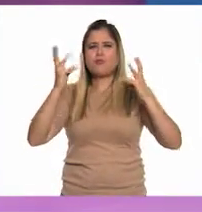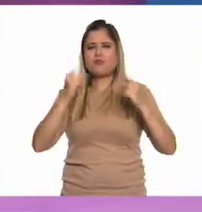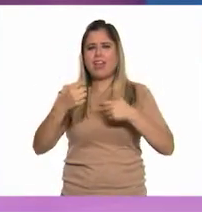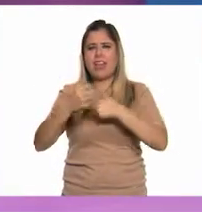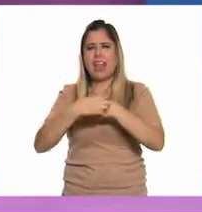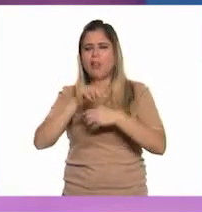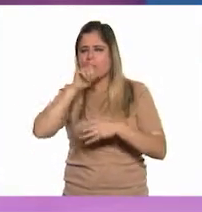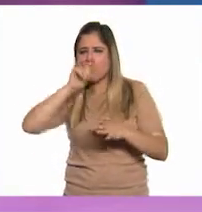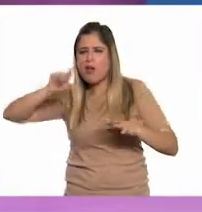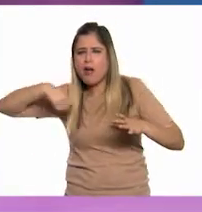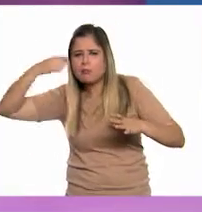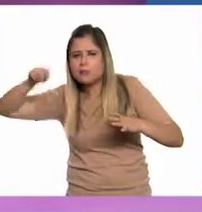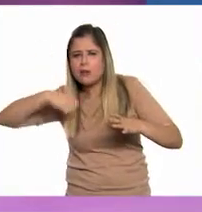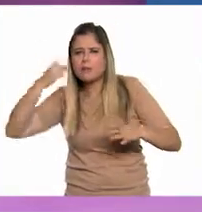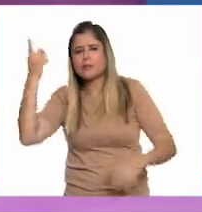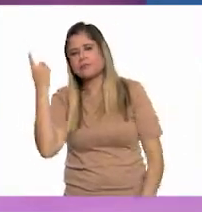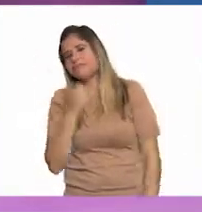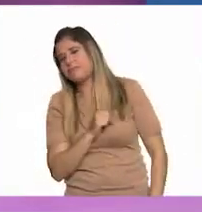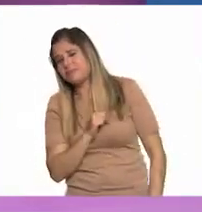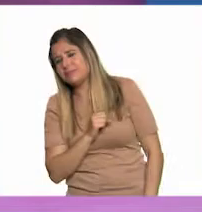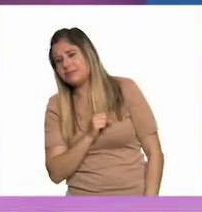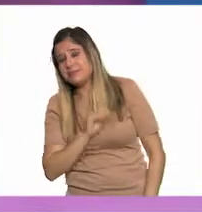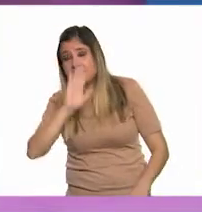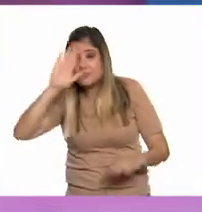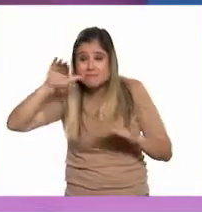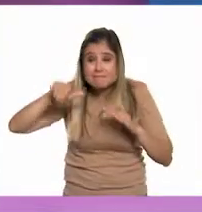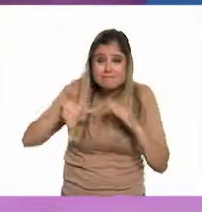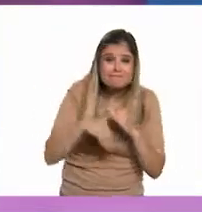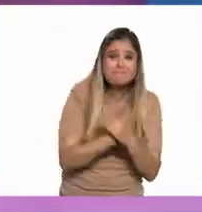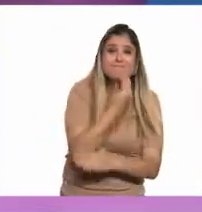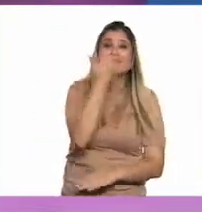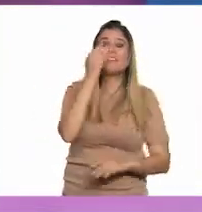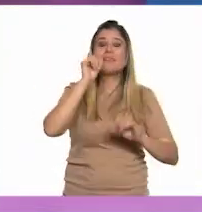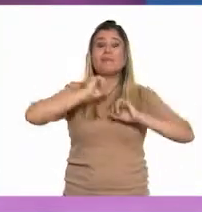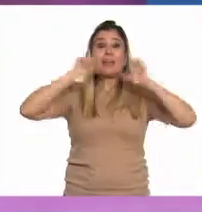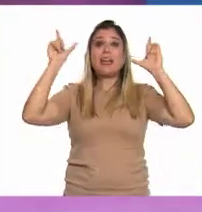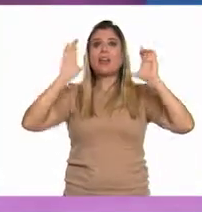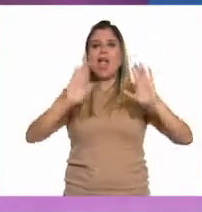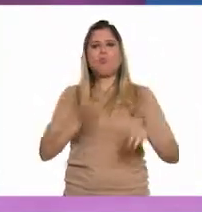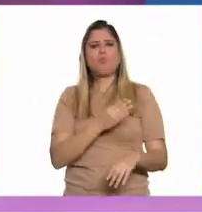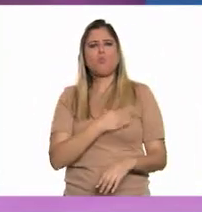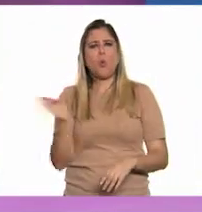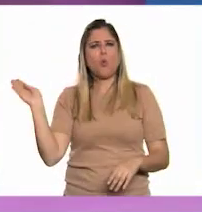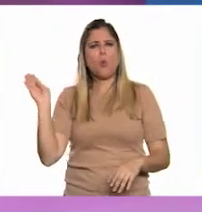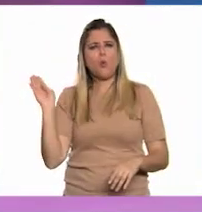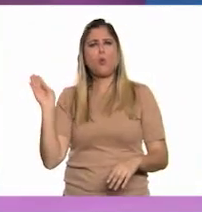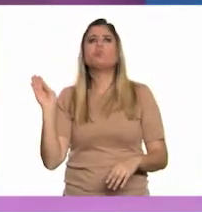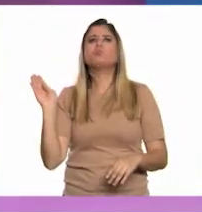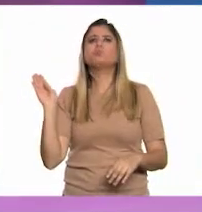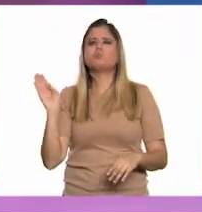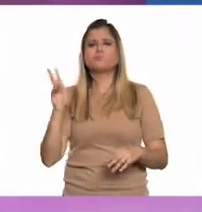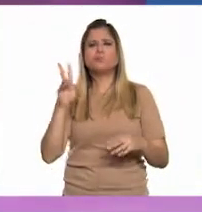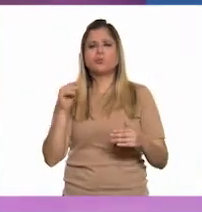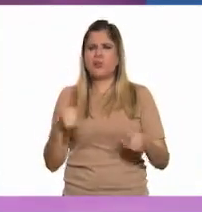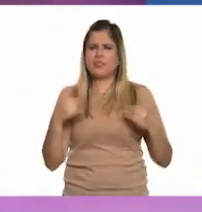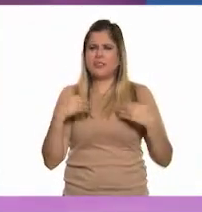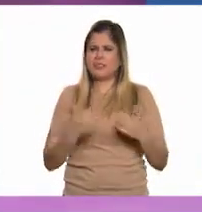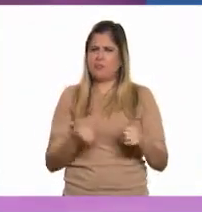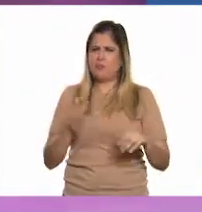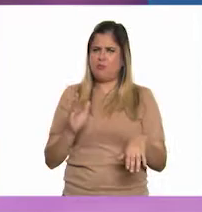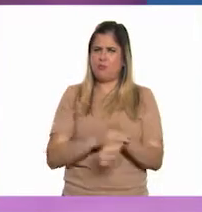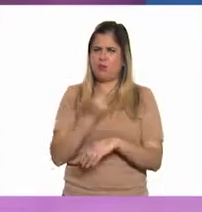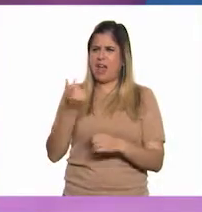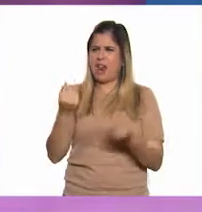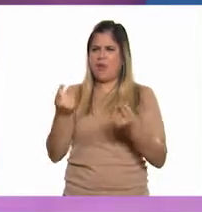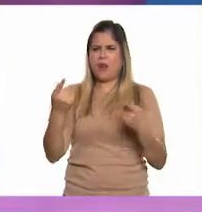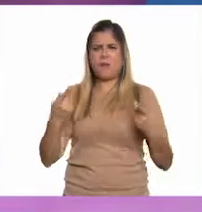caldito de pollo, se durmió y al despertar ya se sentía súper bien. Y dijo que no comprendía por qué había